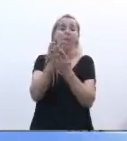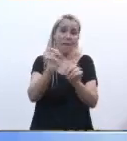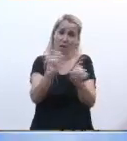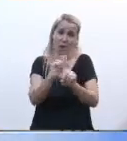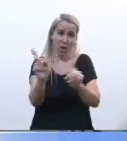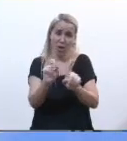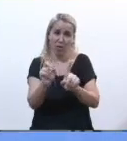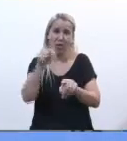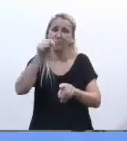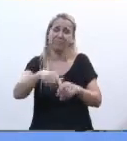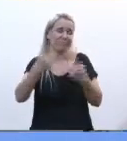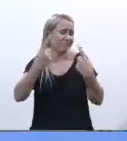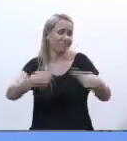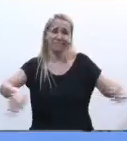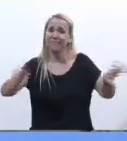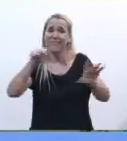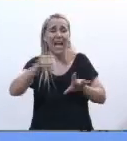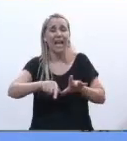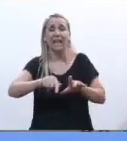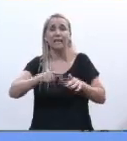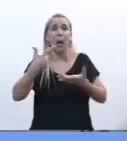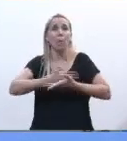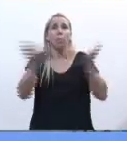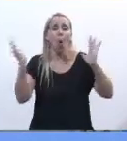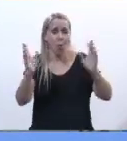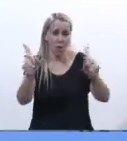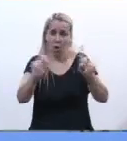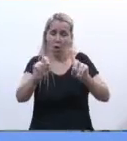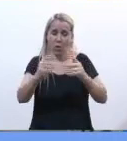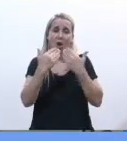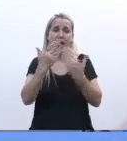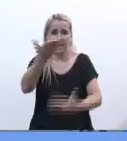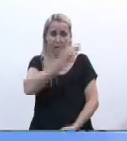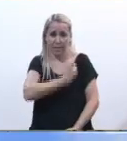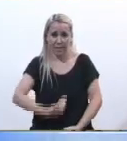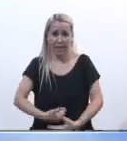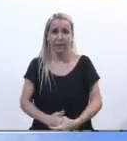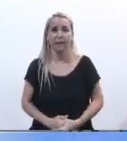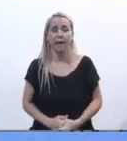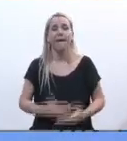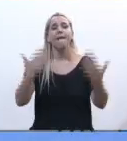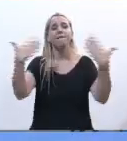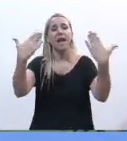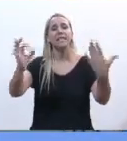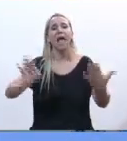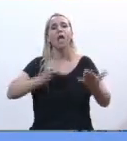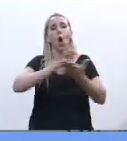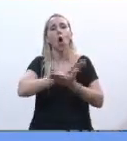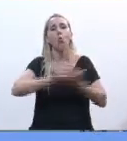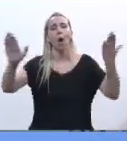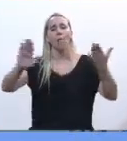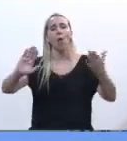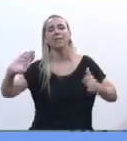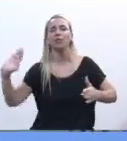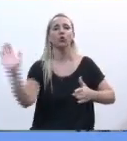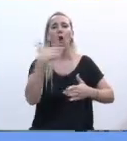está de ser una cuestión de orden público gracias señor presidente y feliz año nuevo a